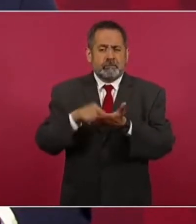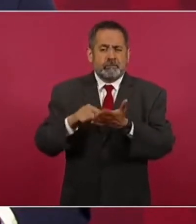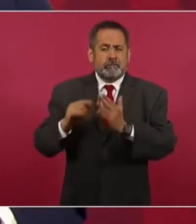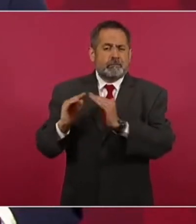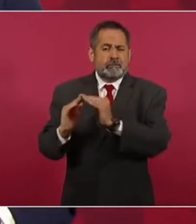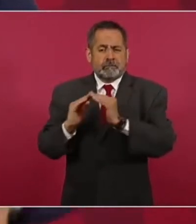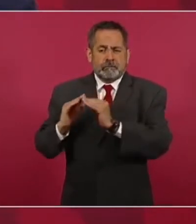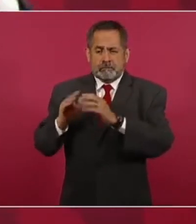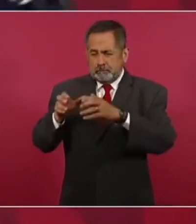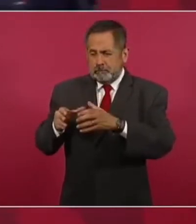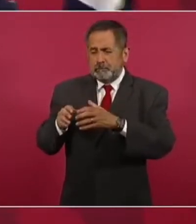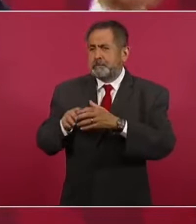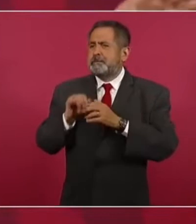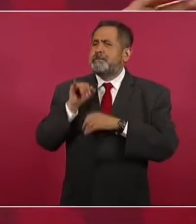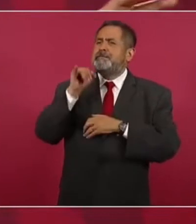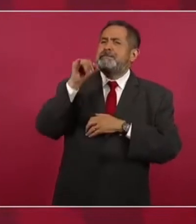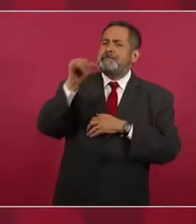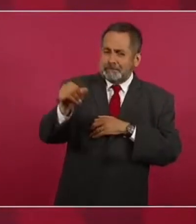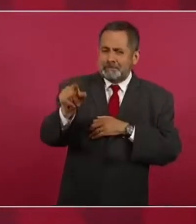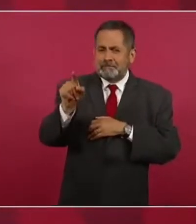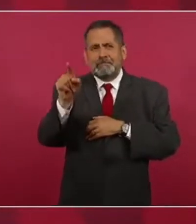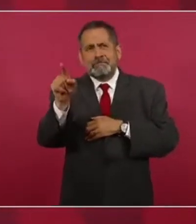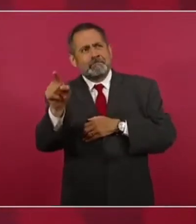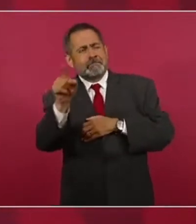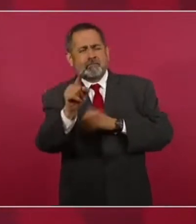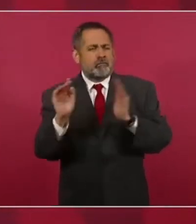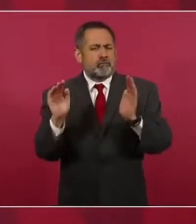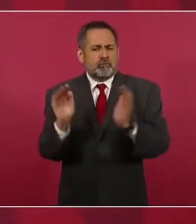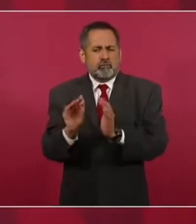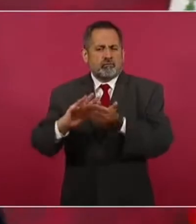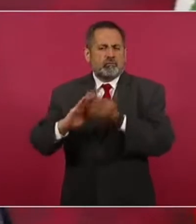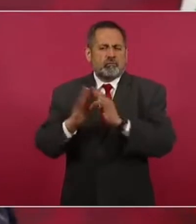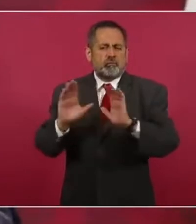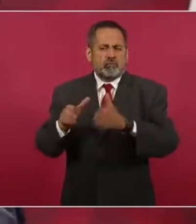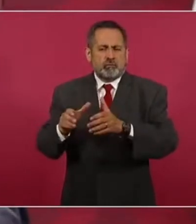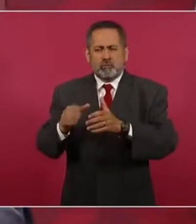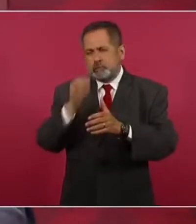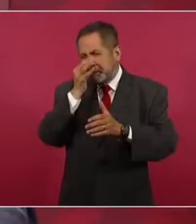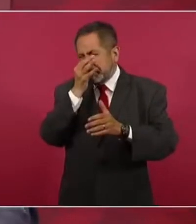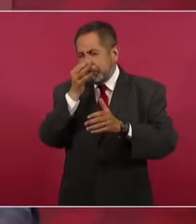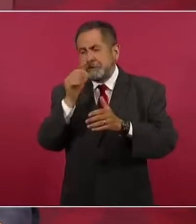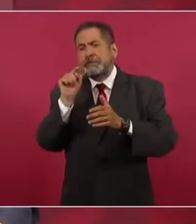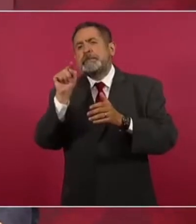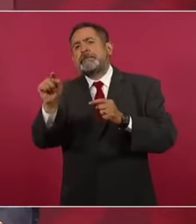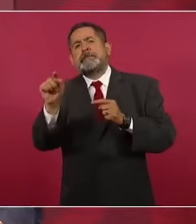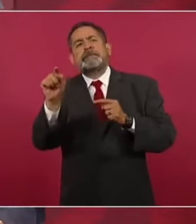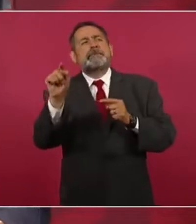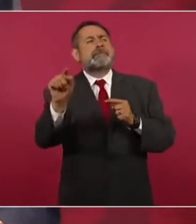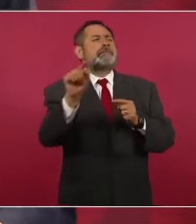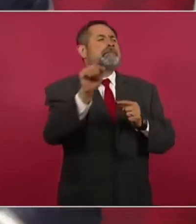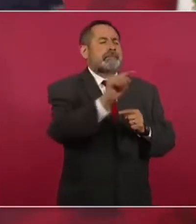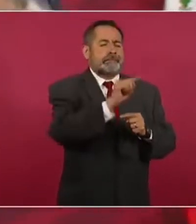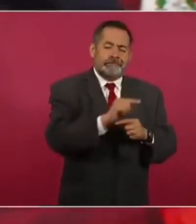dispersas, pequeñas comunidades, y lo que queremos